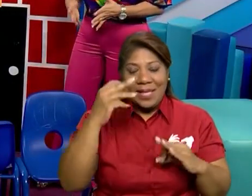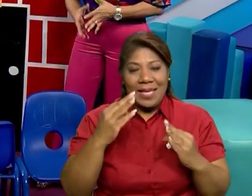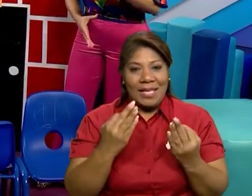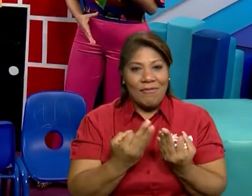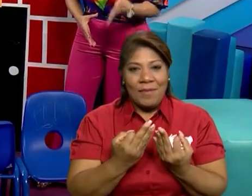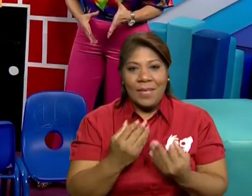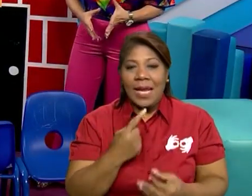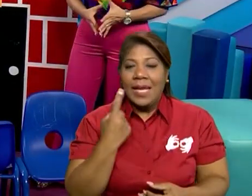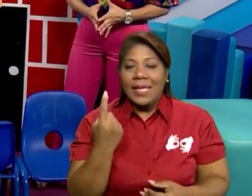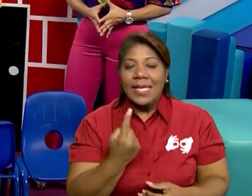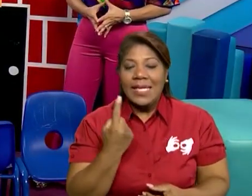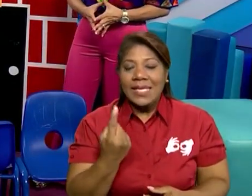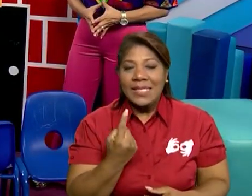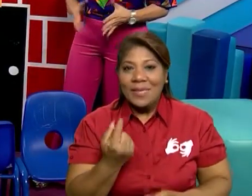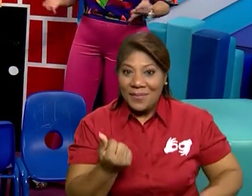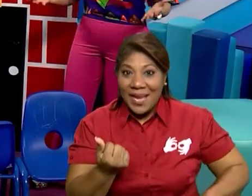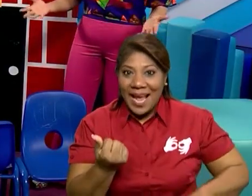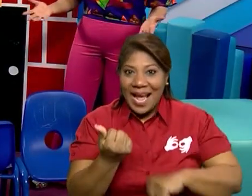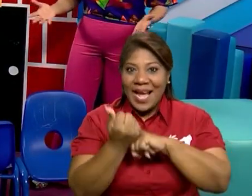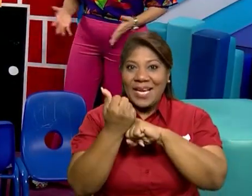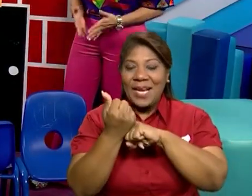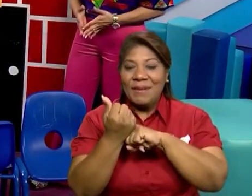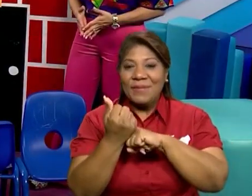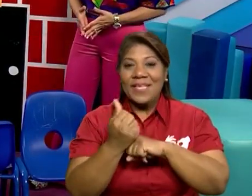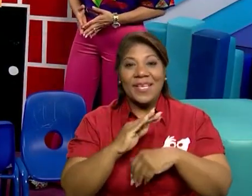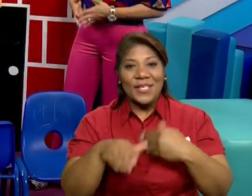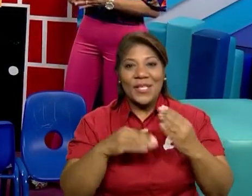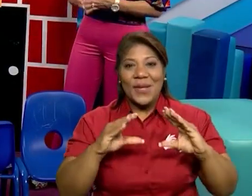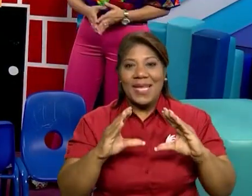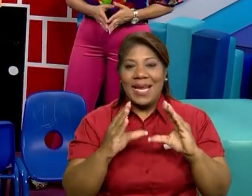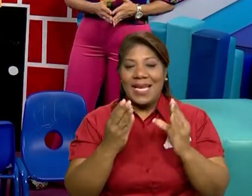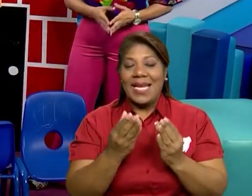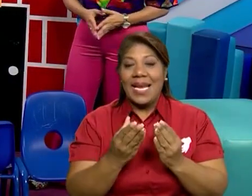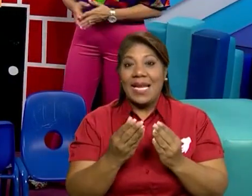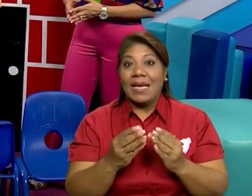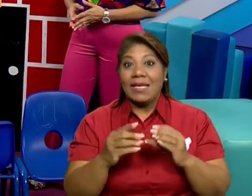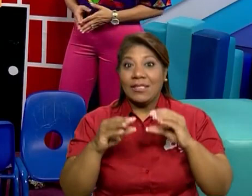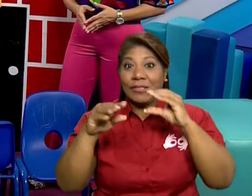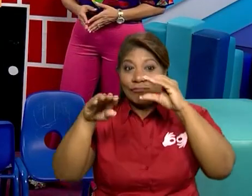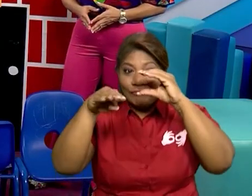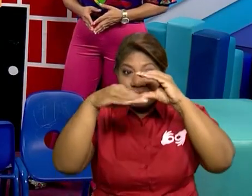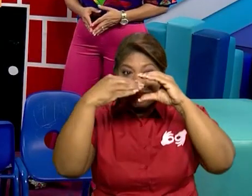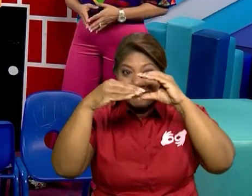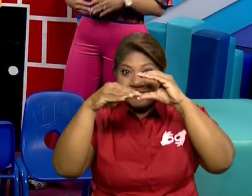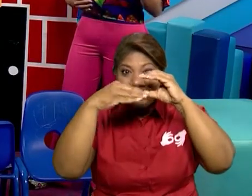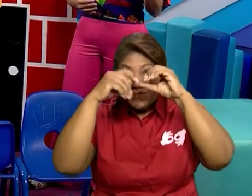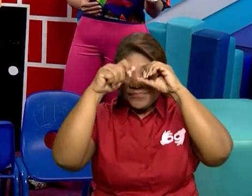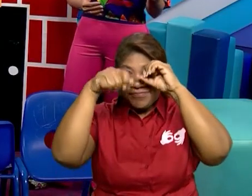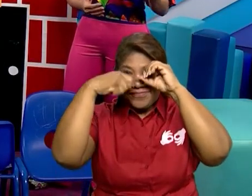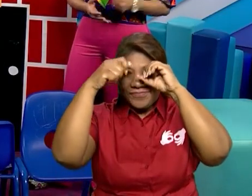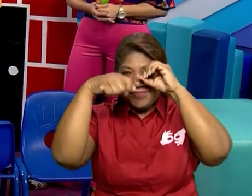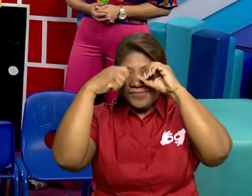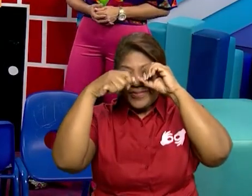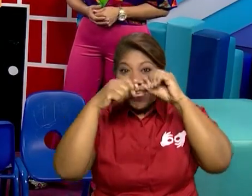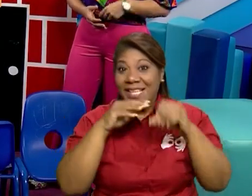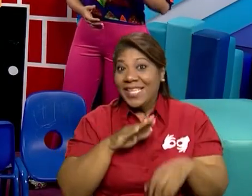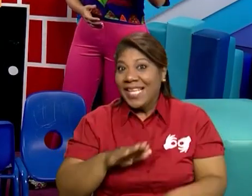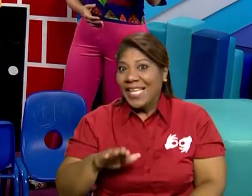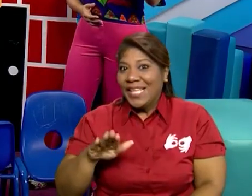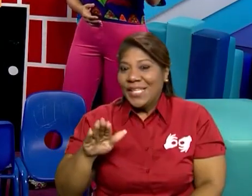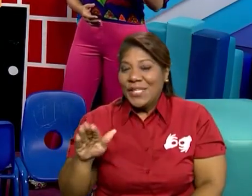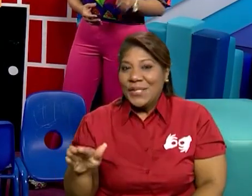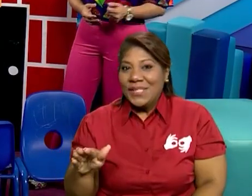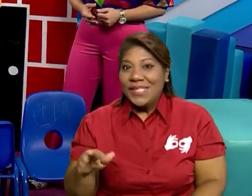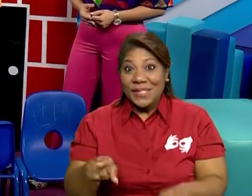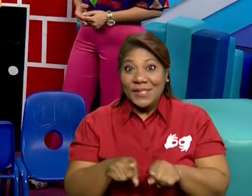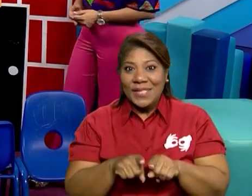allí pendientes de apoyarnos en nuestras clases, enviando esos hermosos videos de sus hijos y